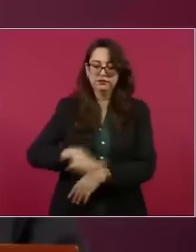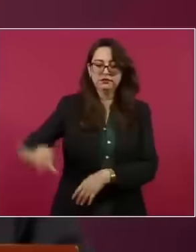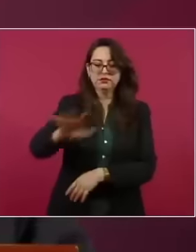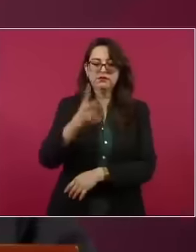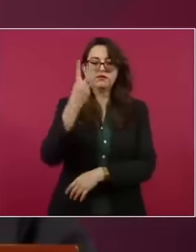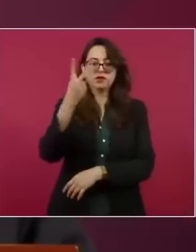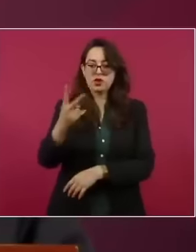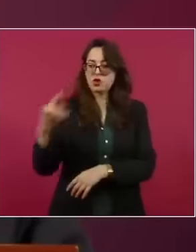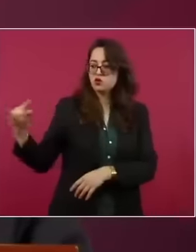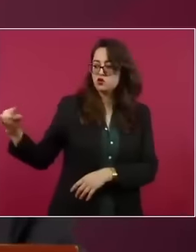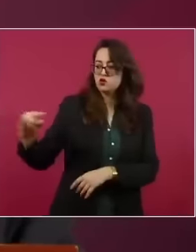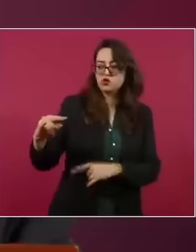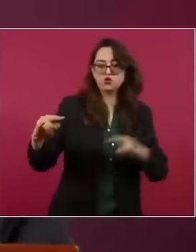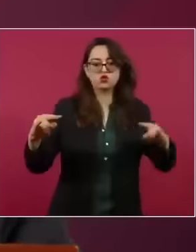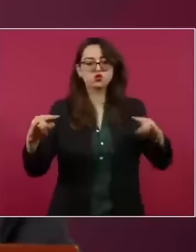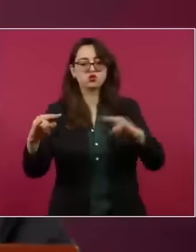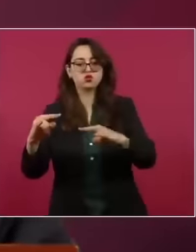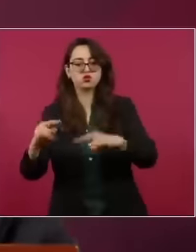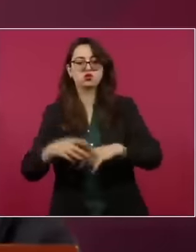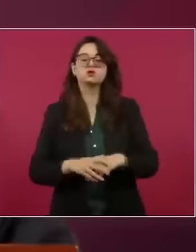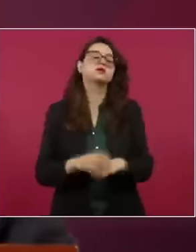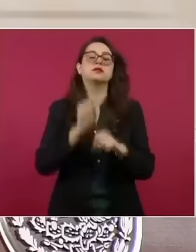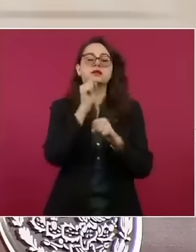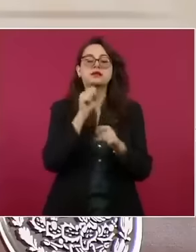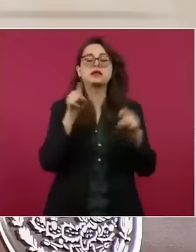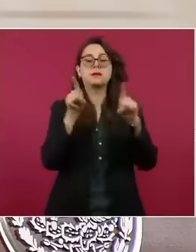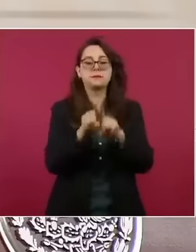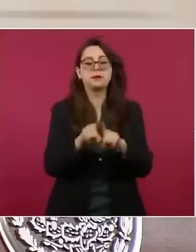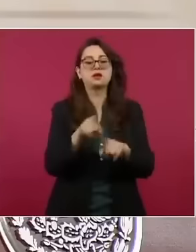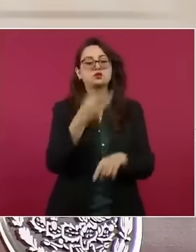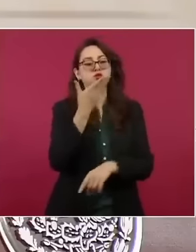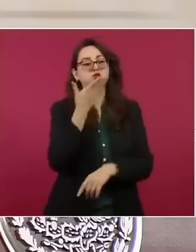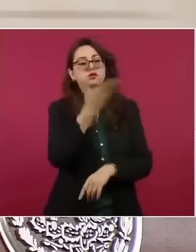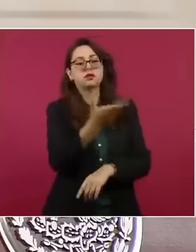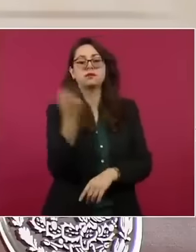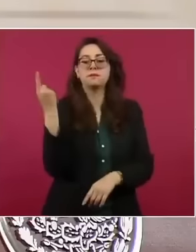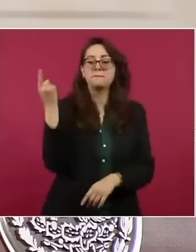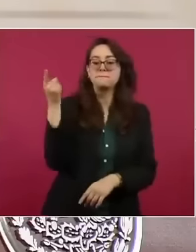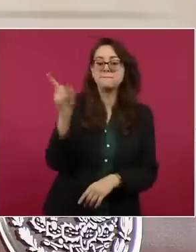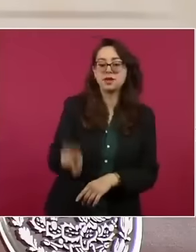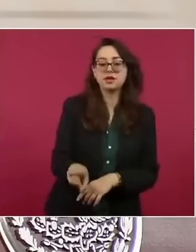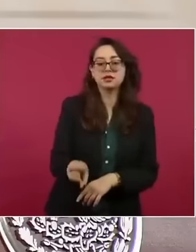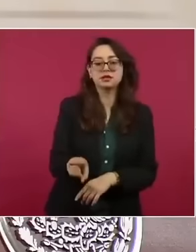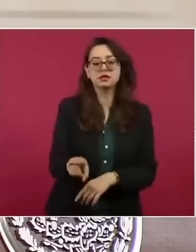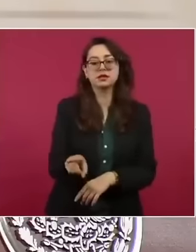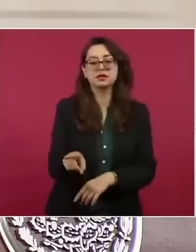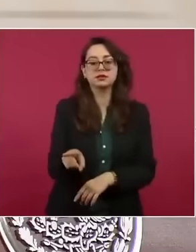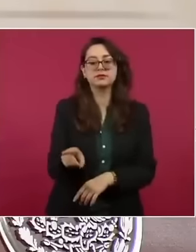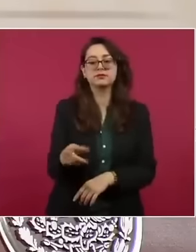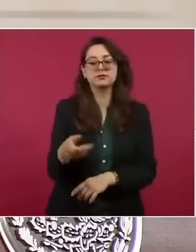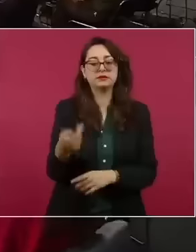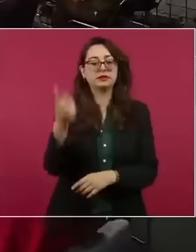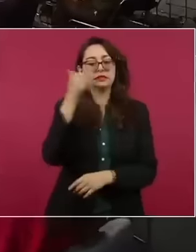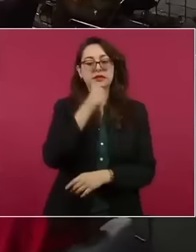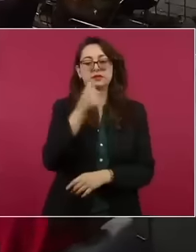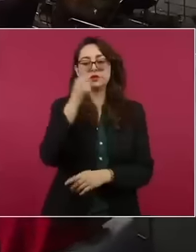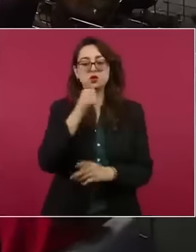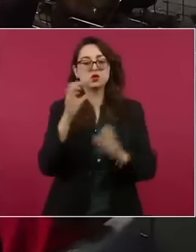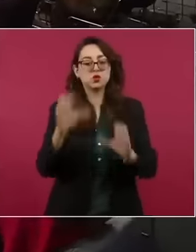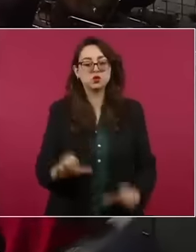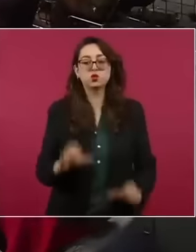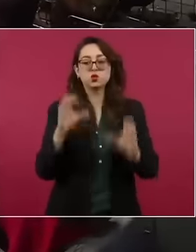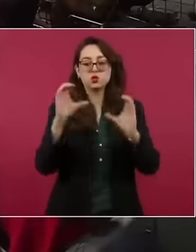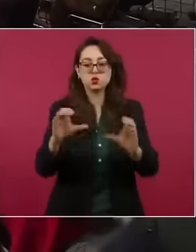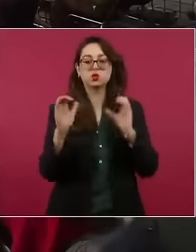avenidas. Adicionalmente, como usted nos lo ha indicado, presidente, que siempre tengamos cuidado con el